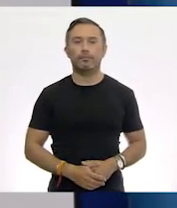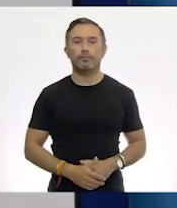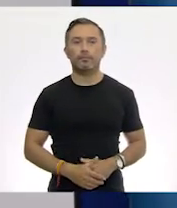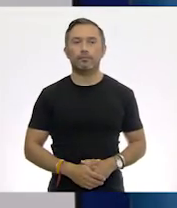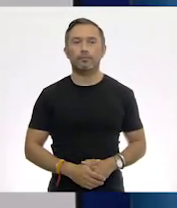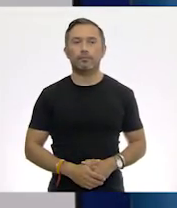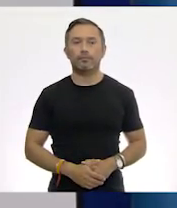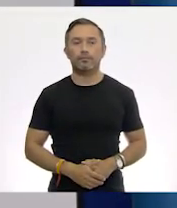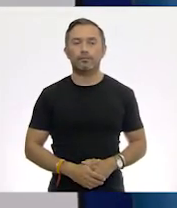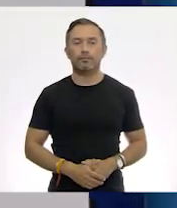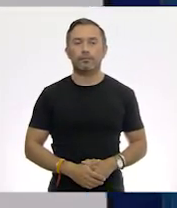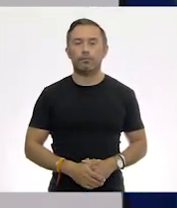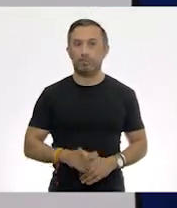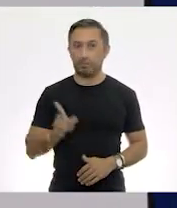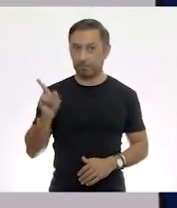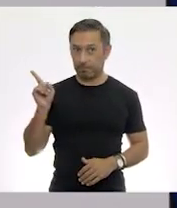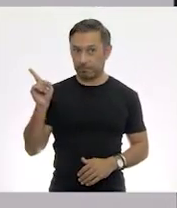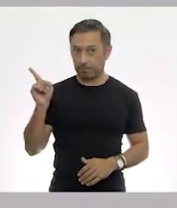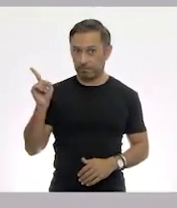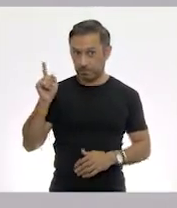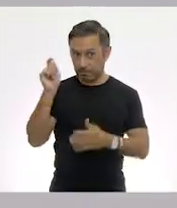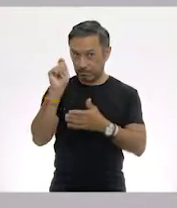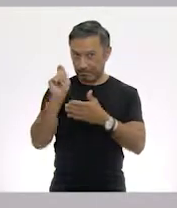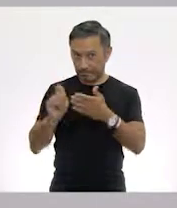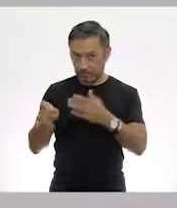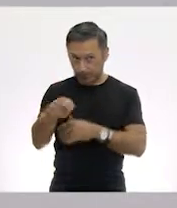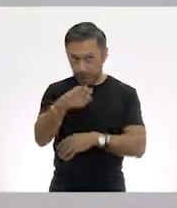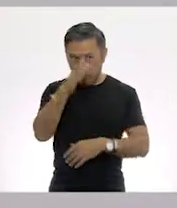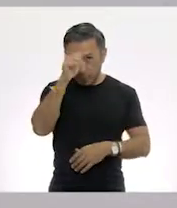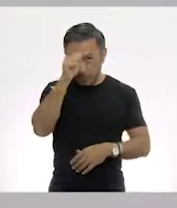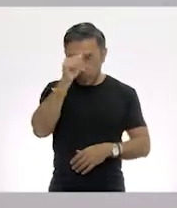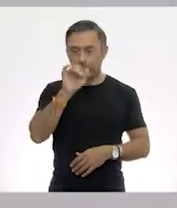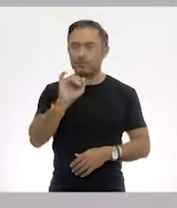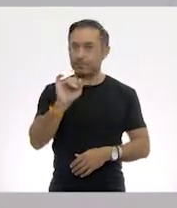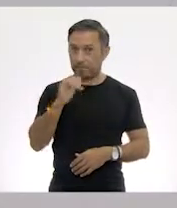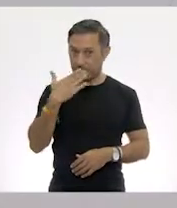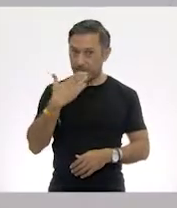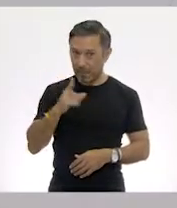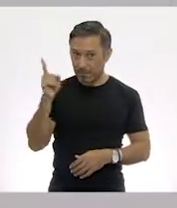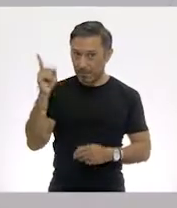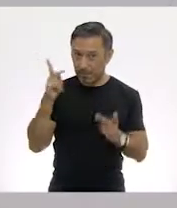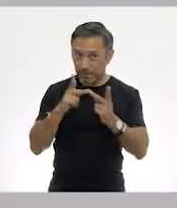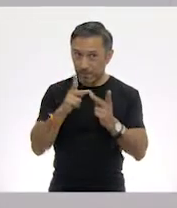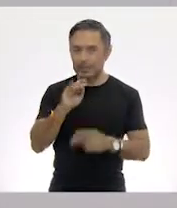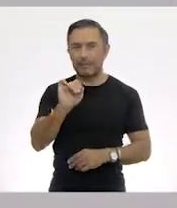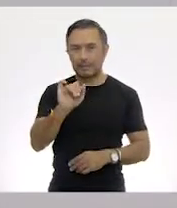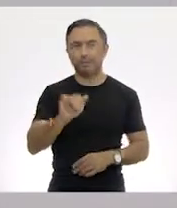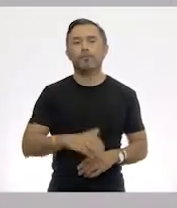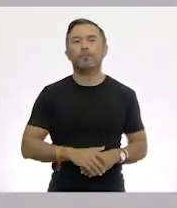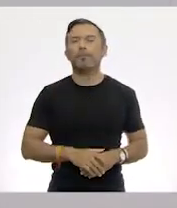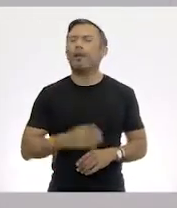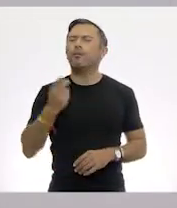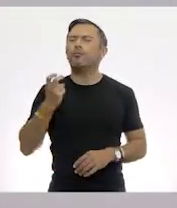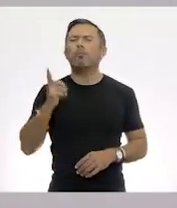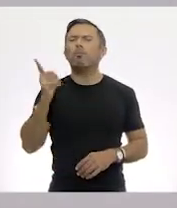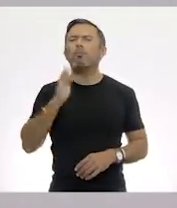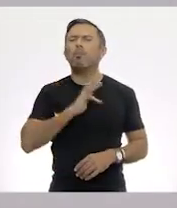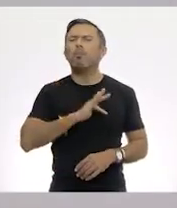¿Hasta ahí estamos de acuerdo? Sí. Ahora sí. ¿Cómo podríamos resolver esto?